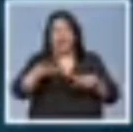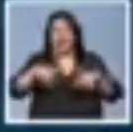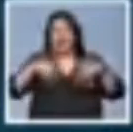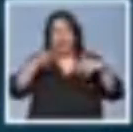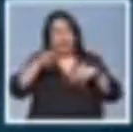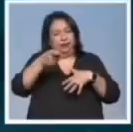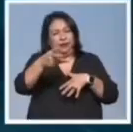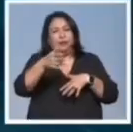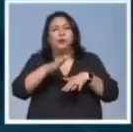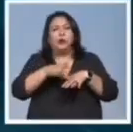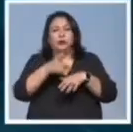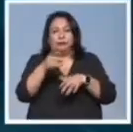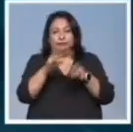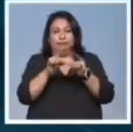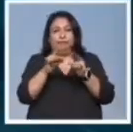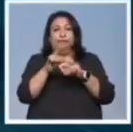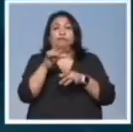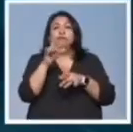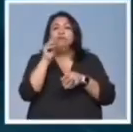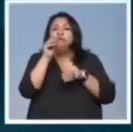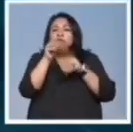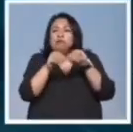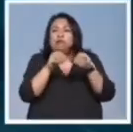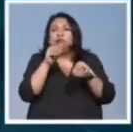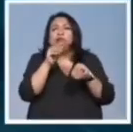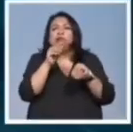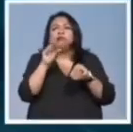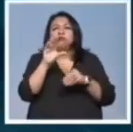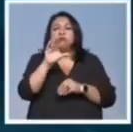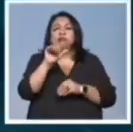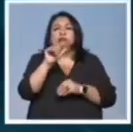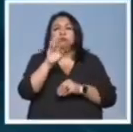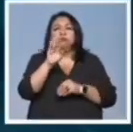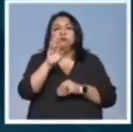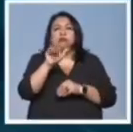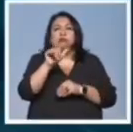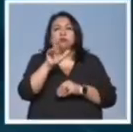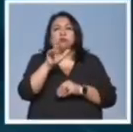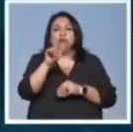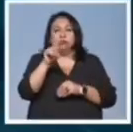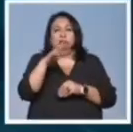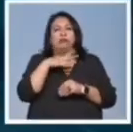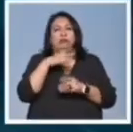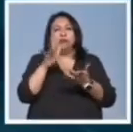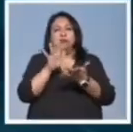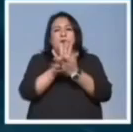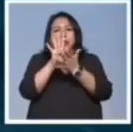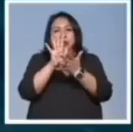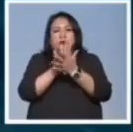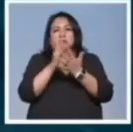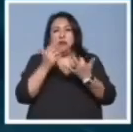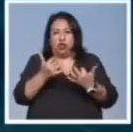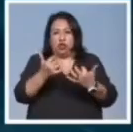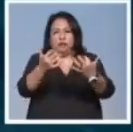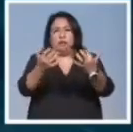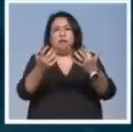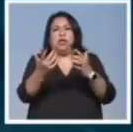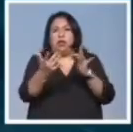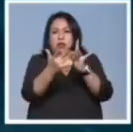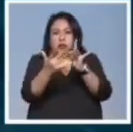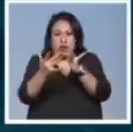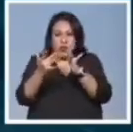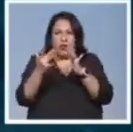está aderezado, digamos, del cabaret hay interacción por varios elementos, Porque hay interacción con el público,